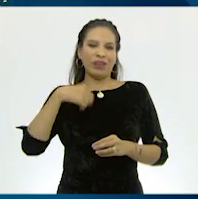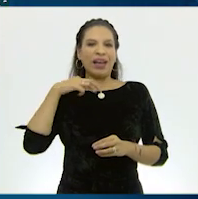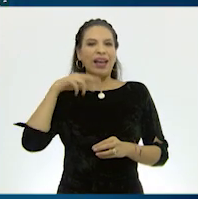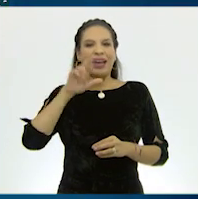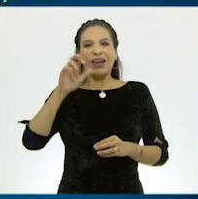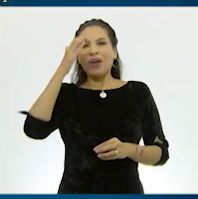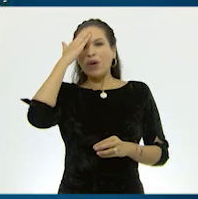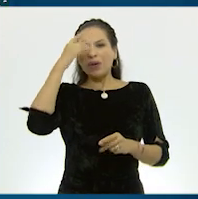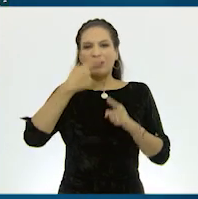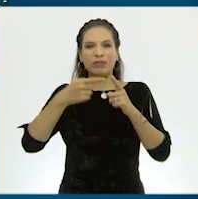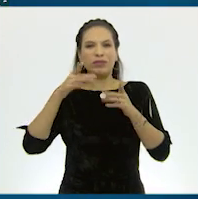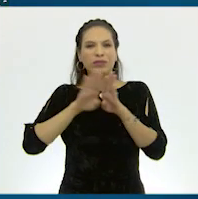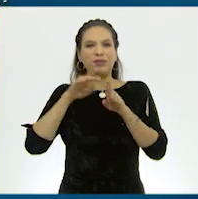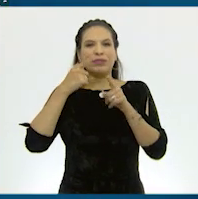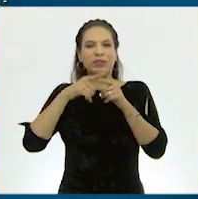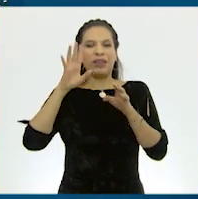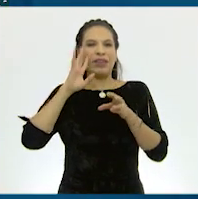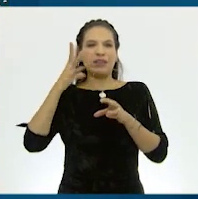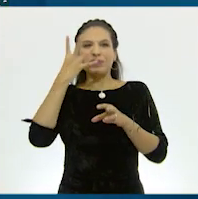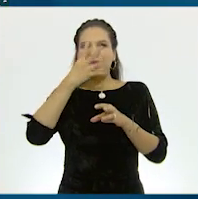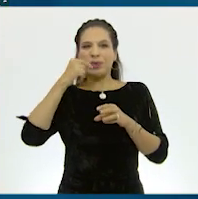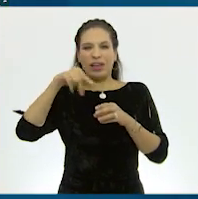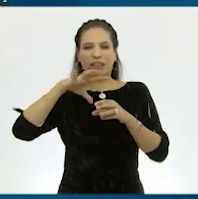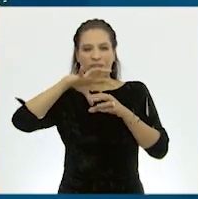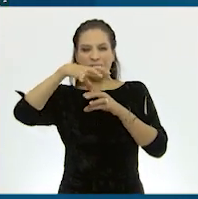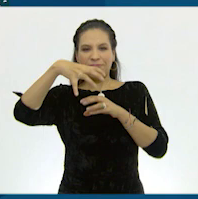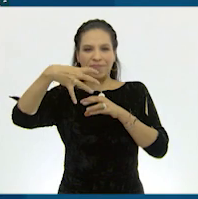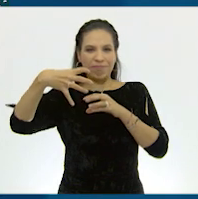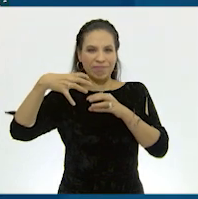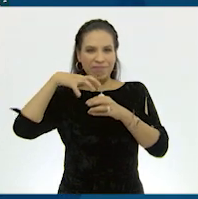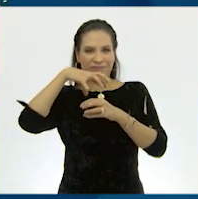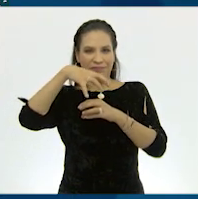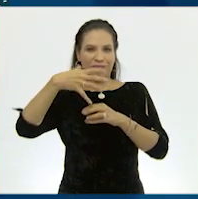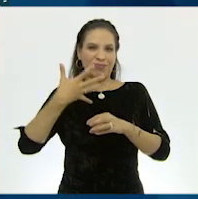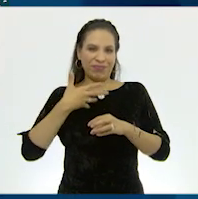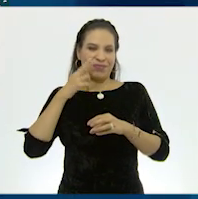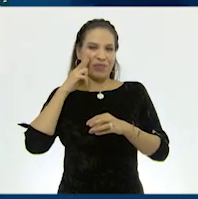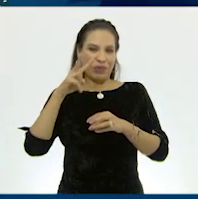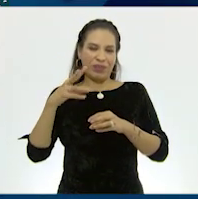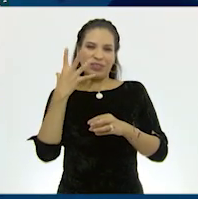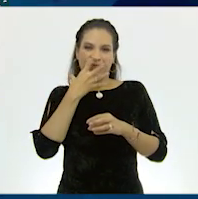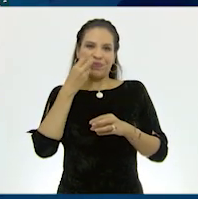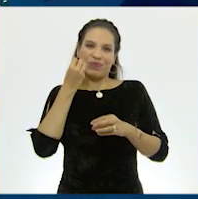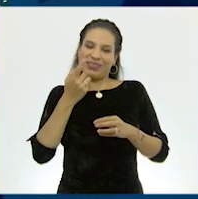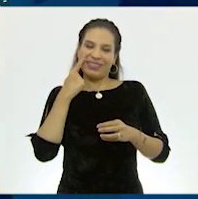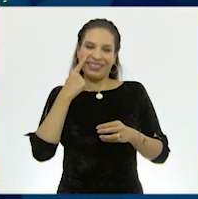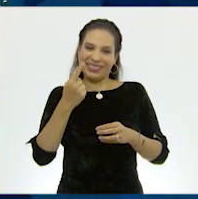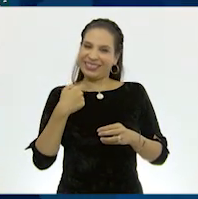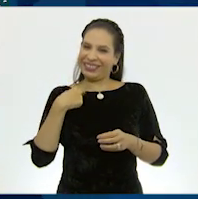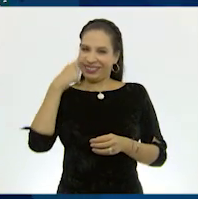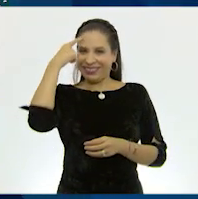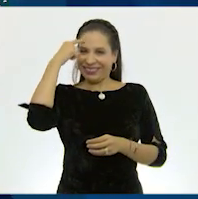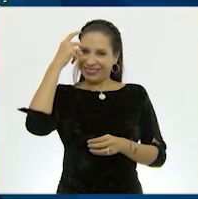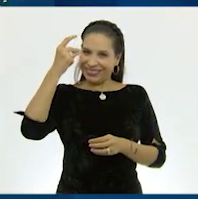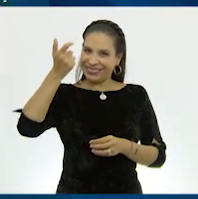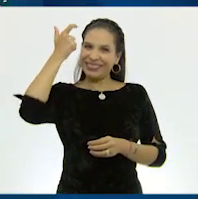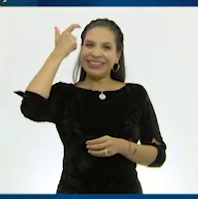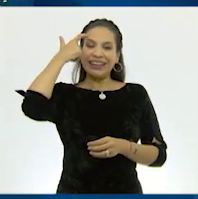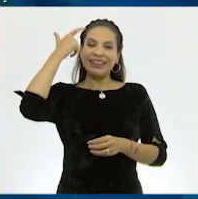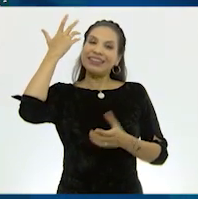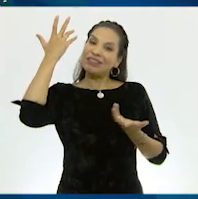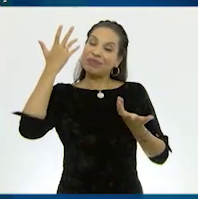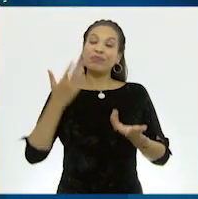reconocí por sus enormes conchas prefabricadas. ¡Ay, soy muy listo! ¡Bravo, doctor!